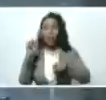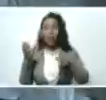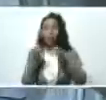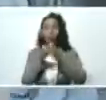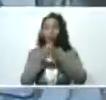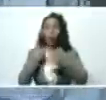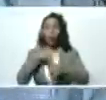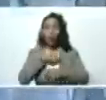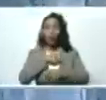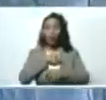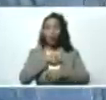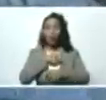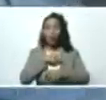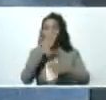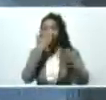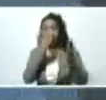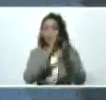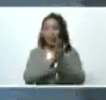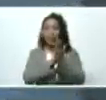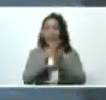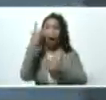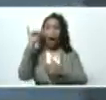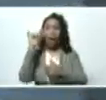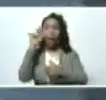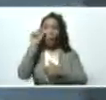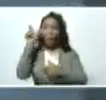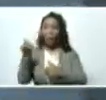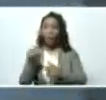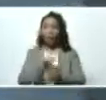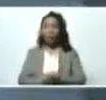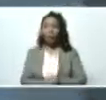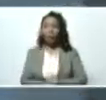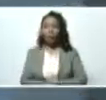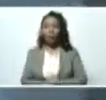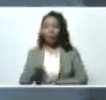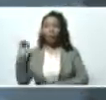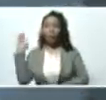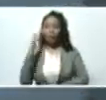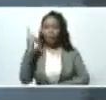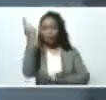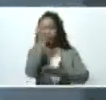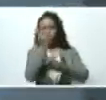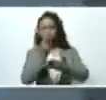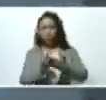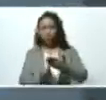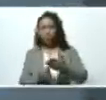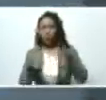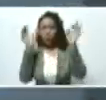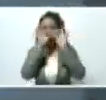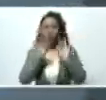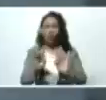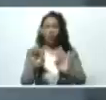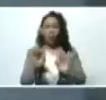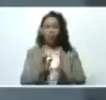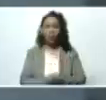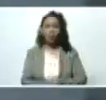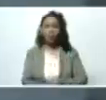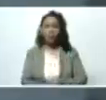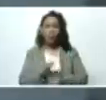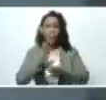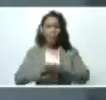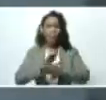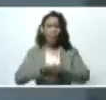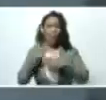de Pequibén al frente está el compañero Techea hemos venido diseñando esta fórmula Ferti porque